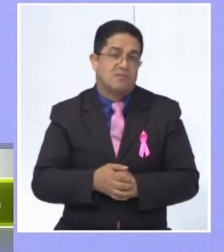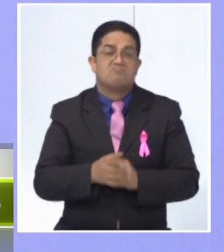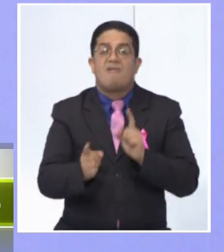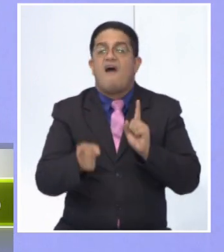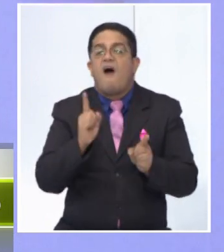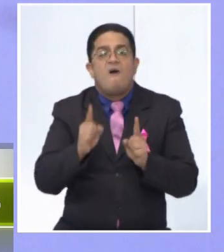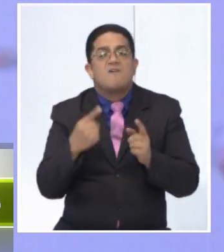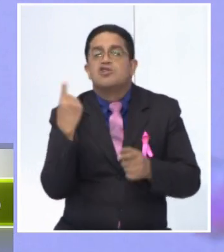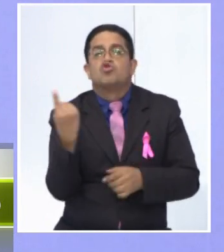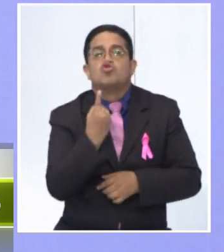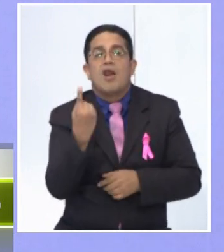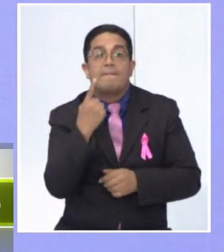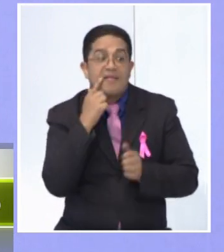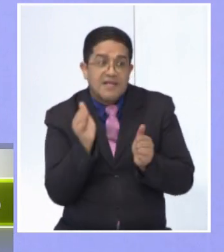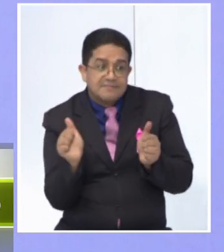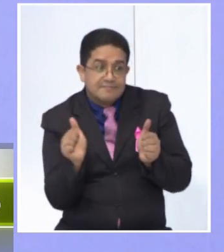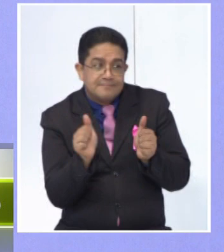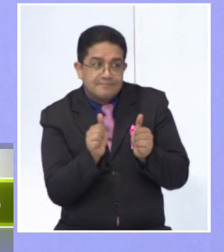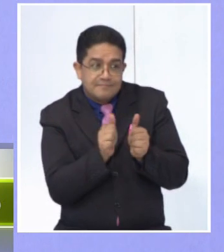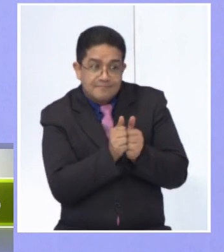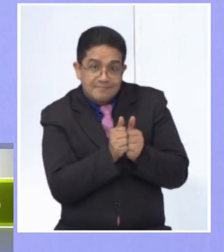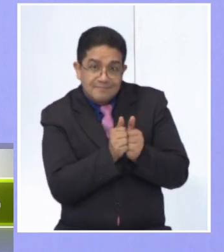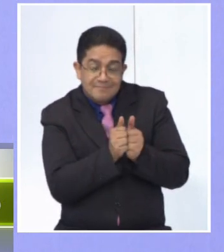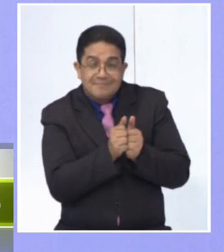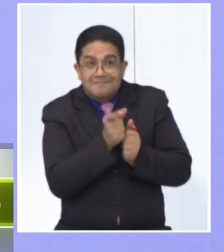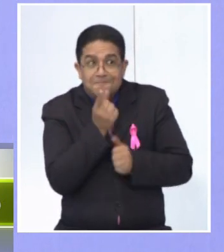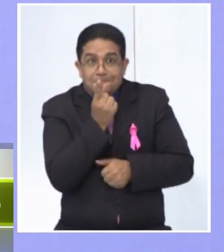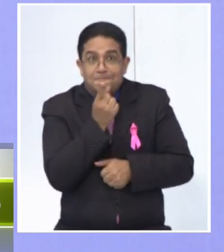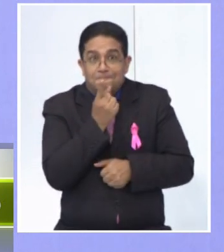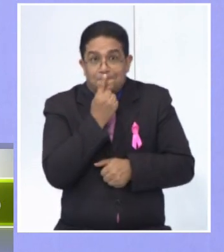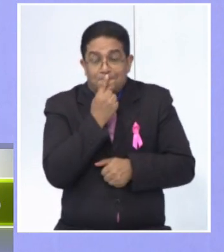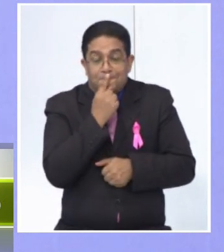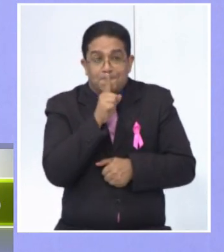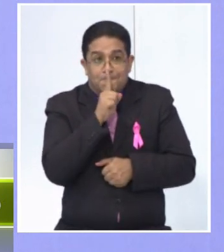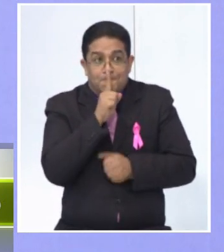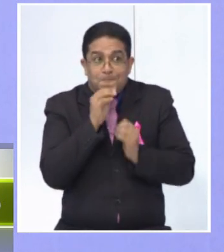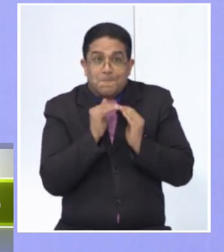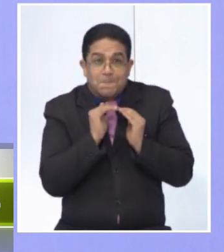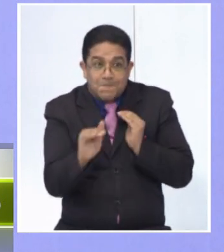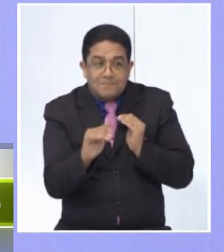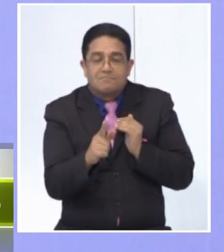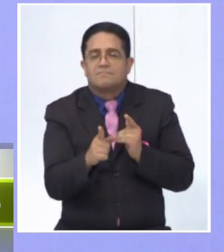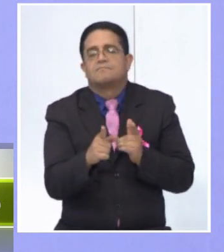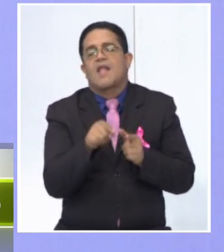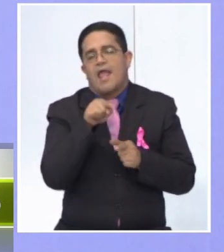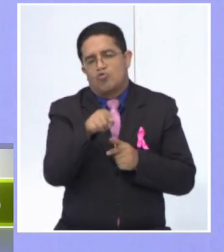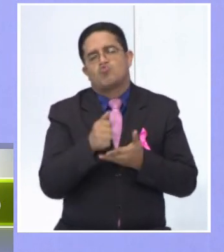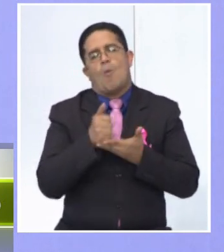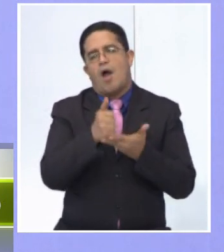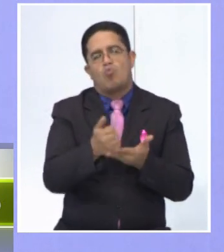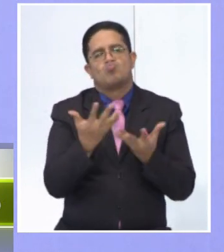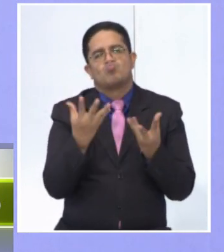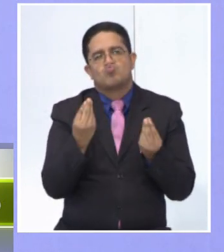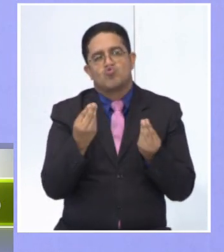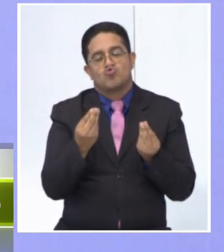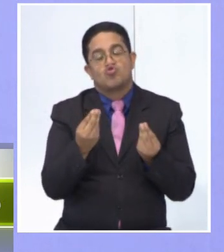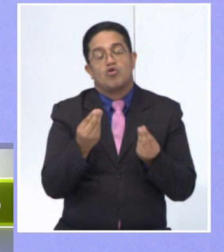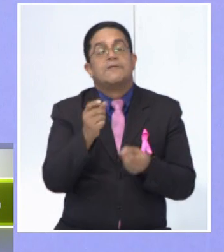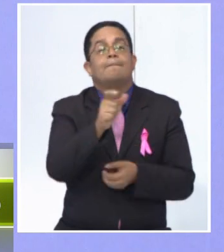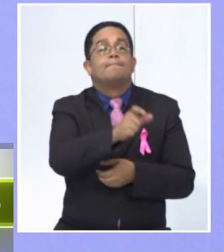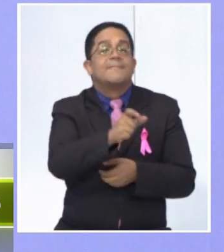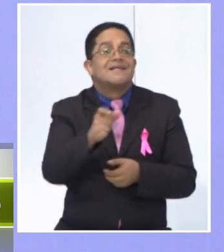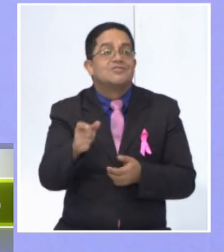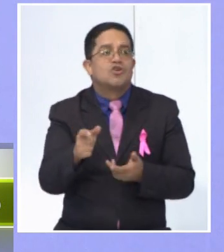veces simplemente el hecho de que una persona esté a tu lado ya es un gran apoyo. Y que sea una persona que no